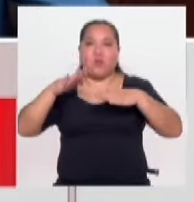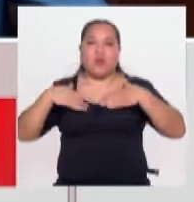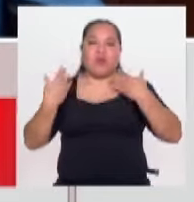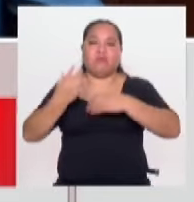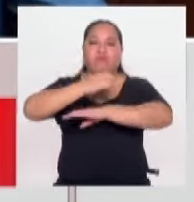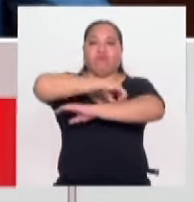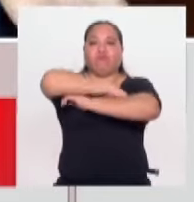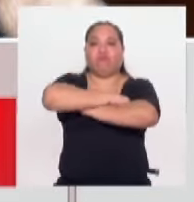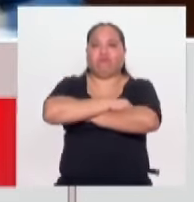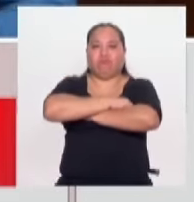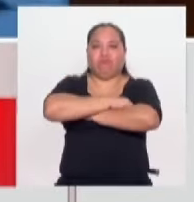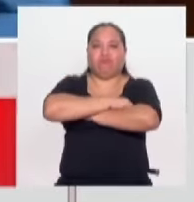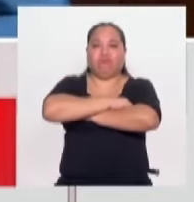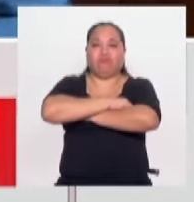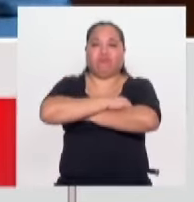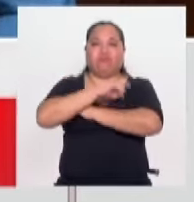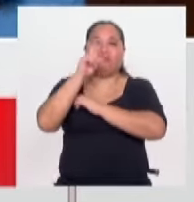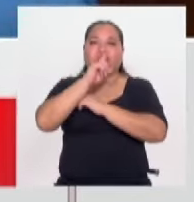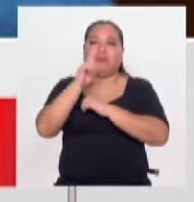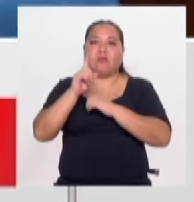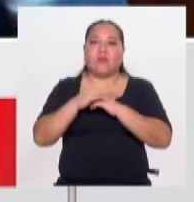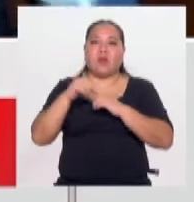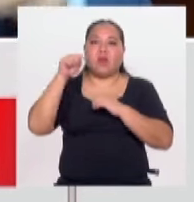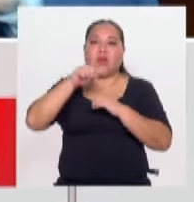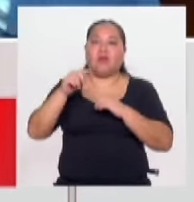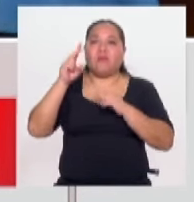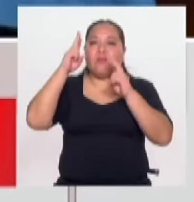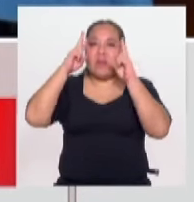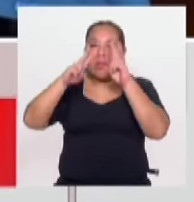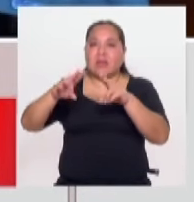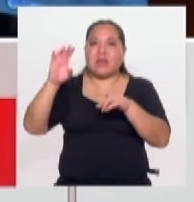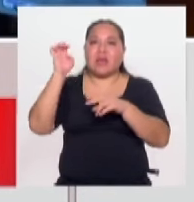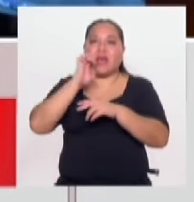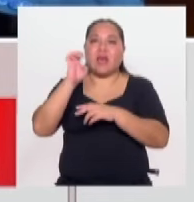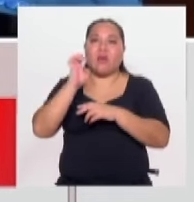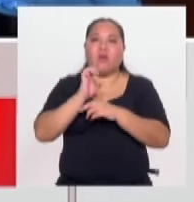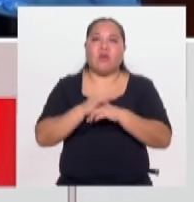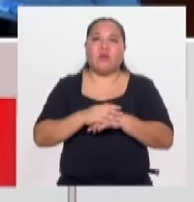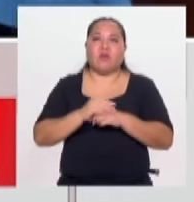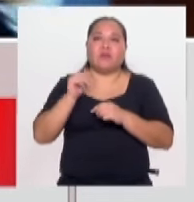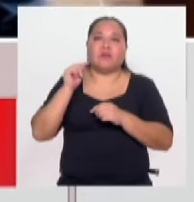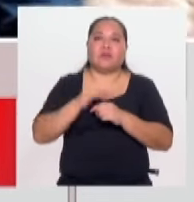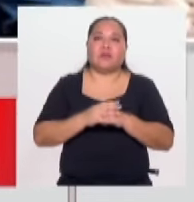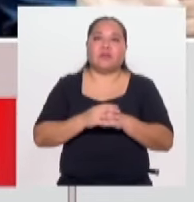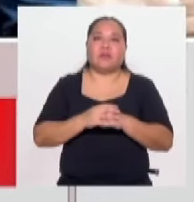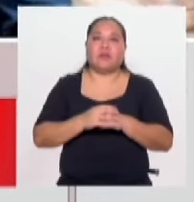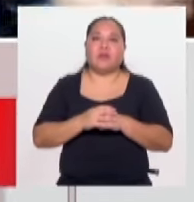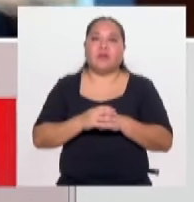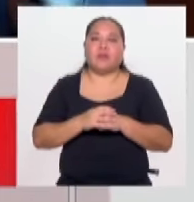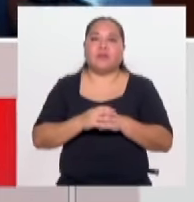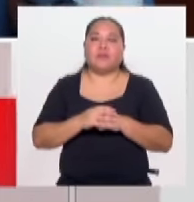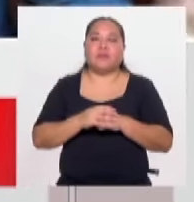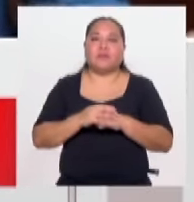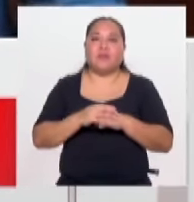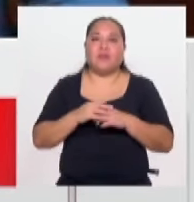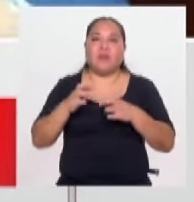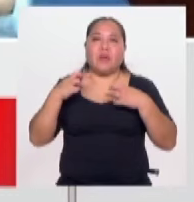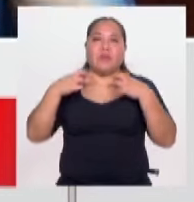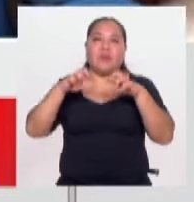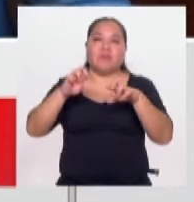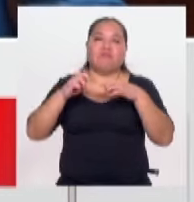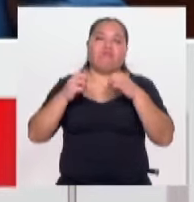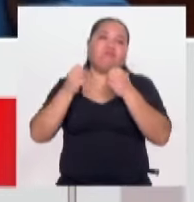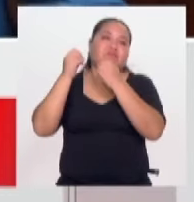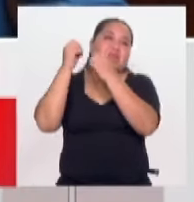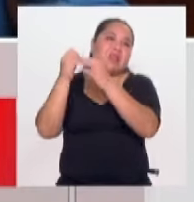brazos cruzados. Miren Ecuador. Ecuador se dejó que LAMP hiciera lo que le da la gana. Durante años